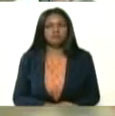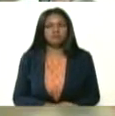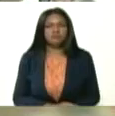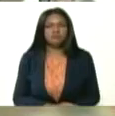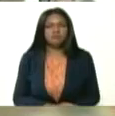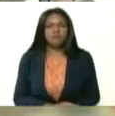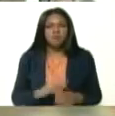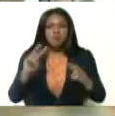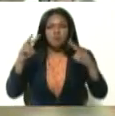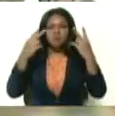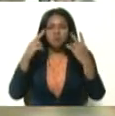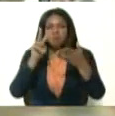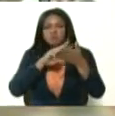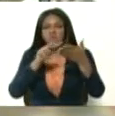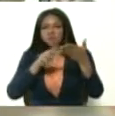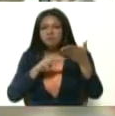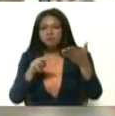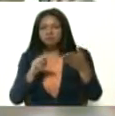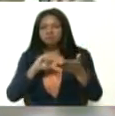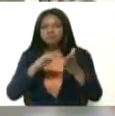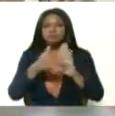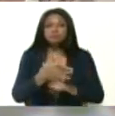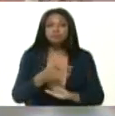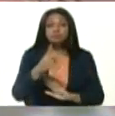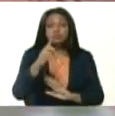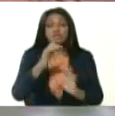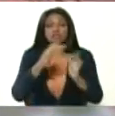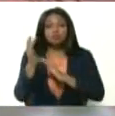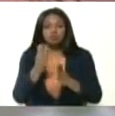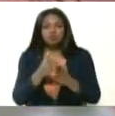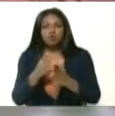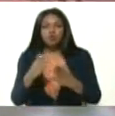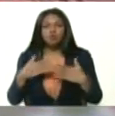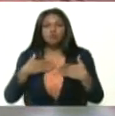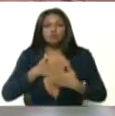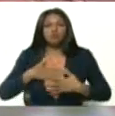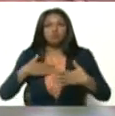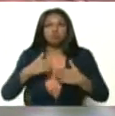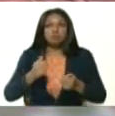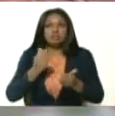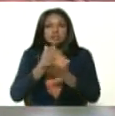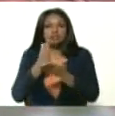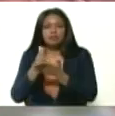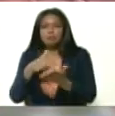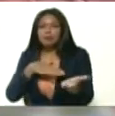Oído lo que voy a leer. Por eso Jesús cura siempre de manera gratuita.